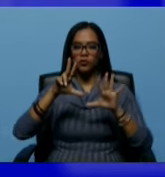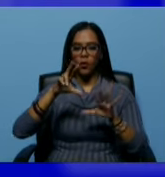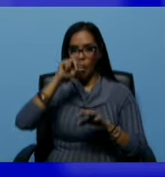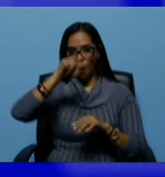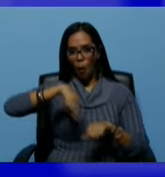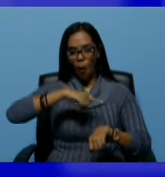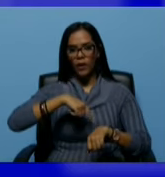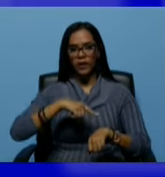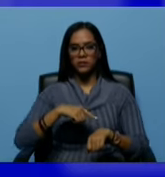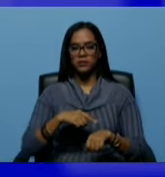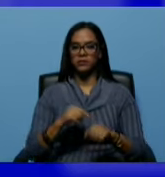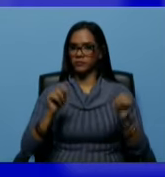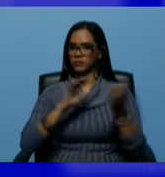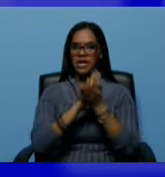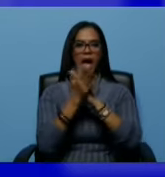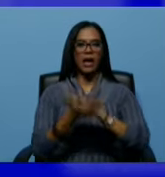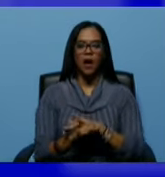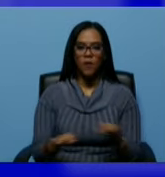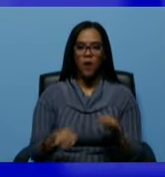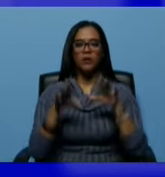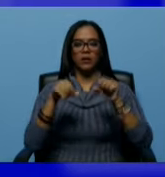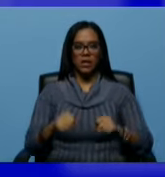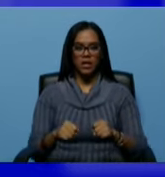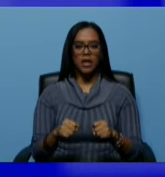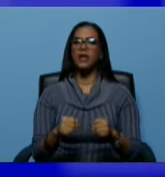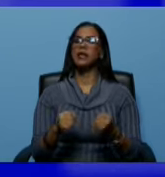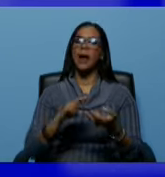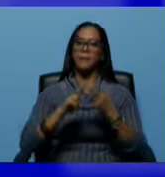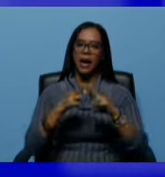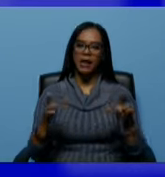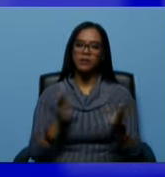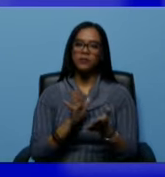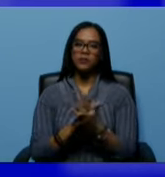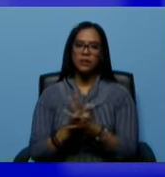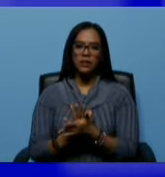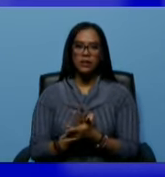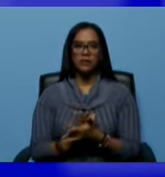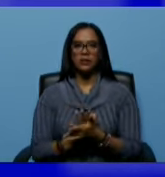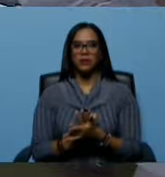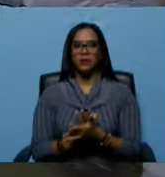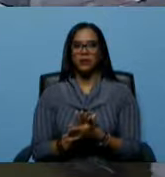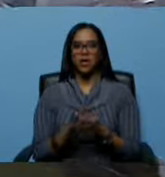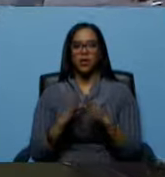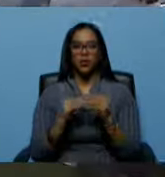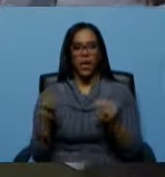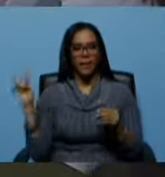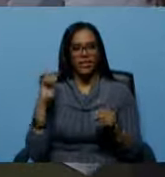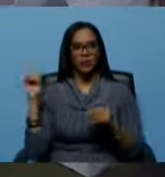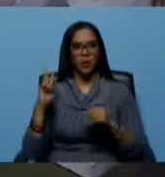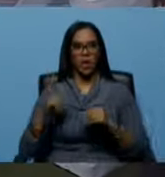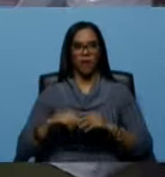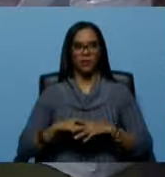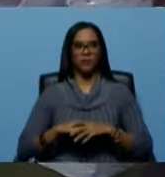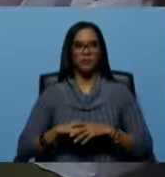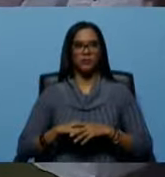restablecimos la paz el control la tranquilidad y la seguridad de todo el territorio nacional